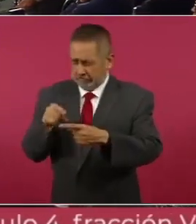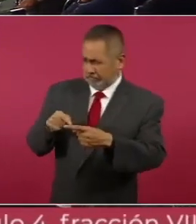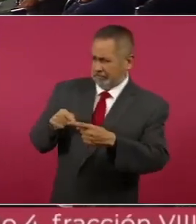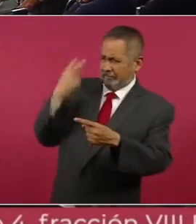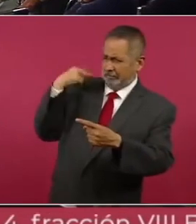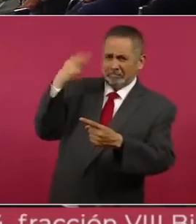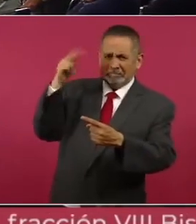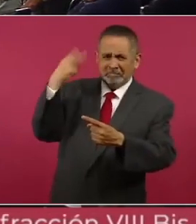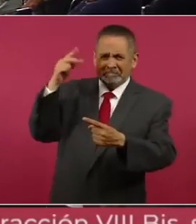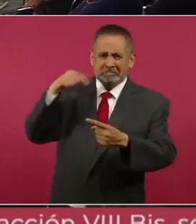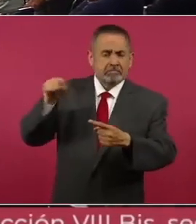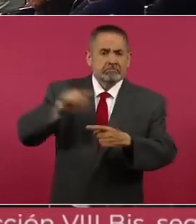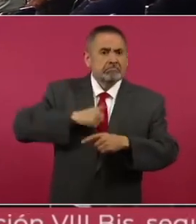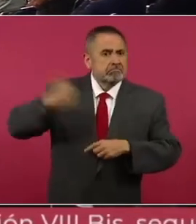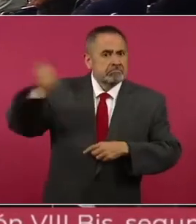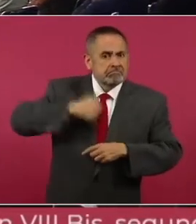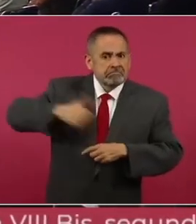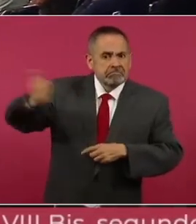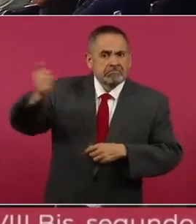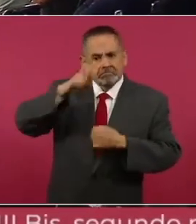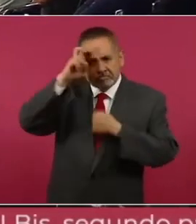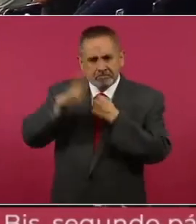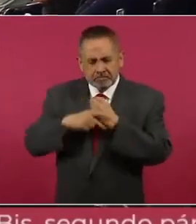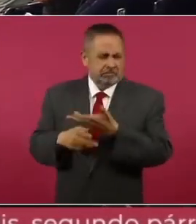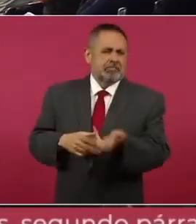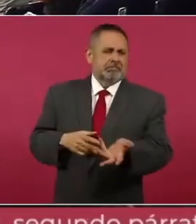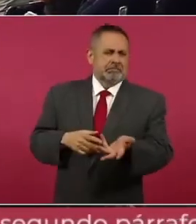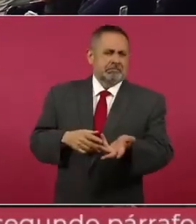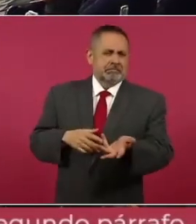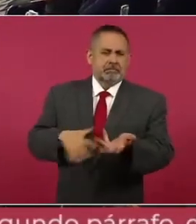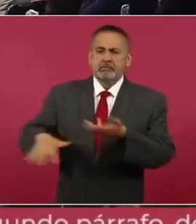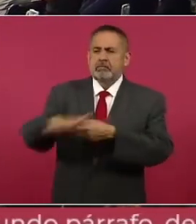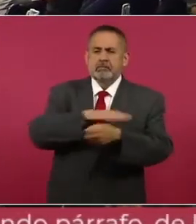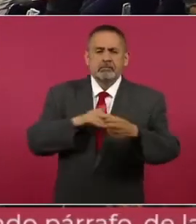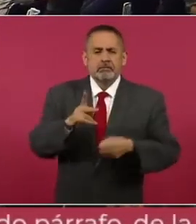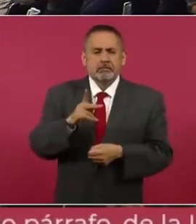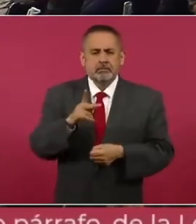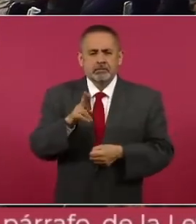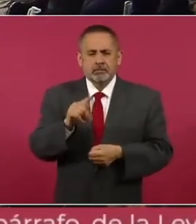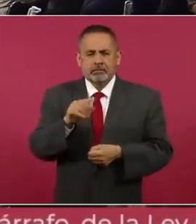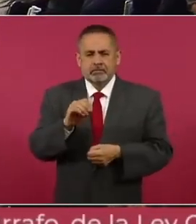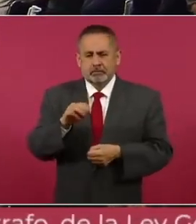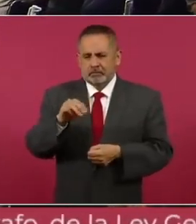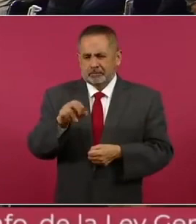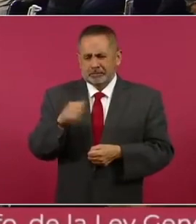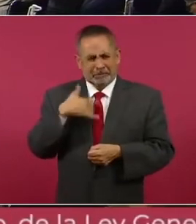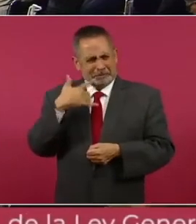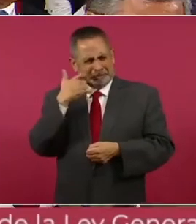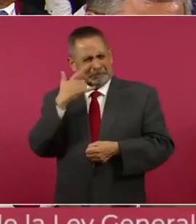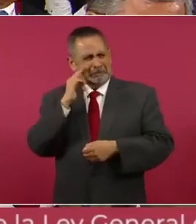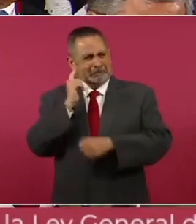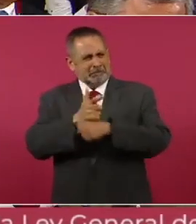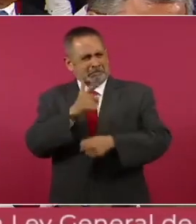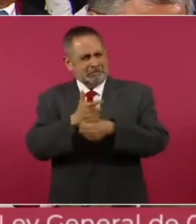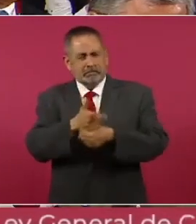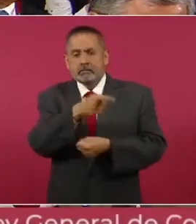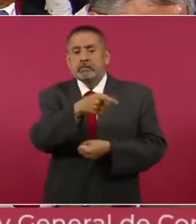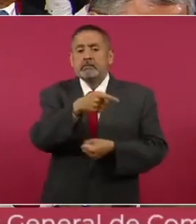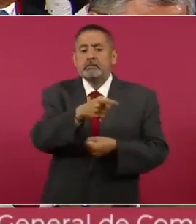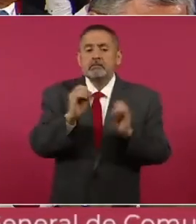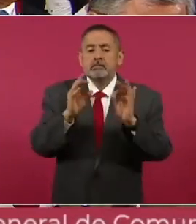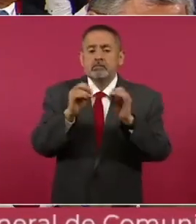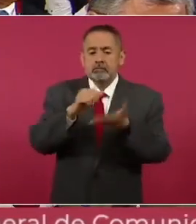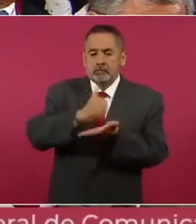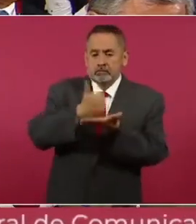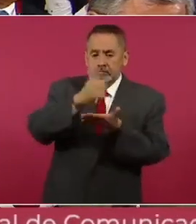Quintana Roo a Europa. La gente de Puerto Morelos está indignada por las diversas irregularidades que se están descubriendo en el ayuntamiento e